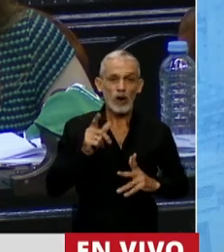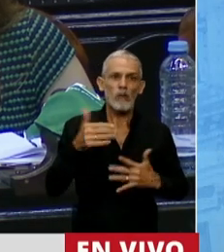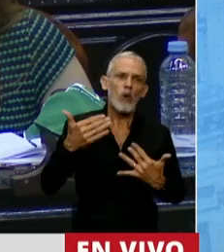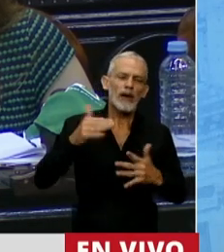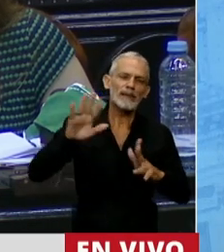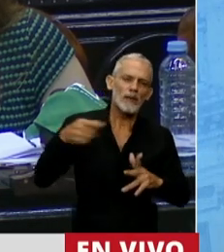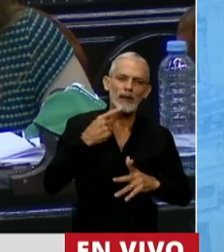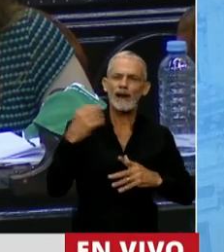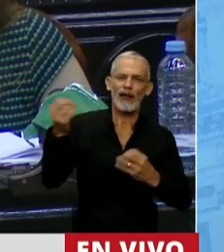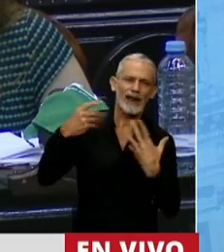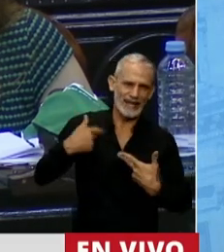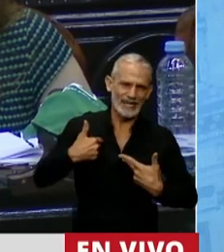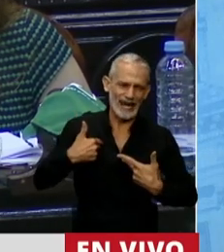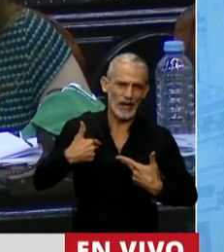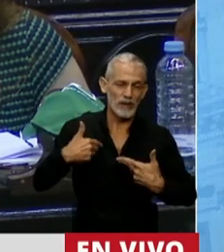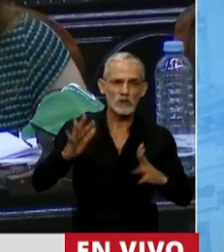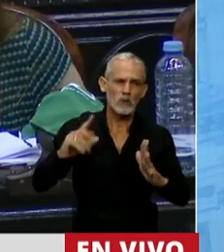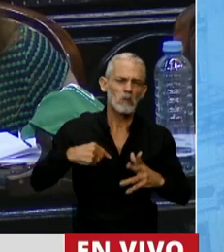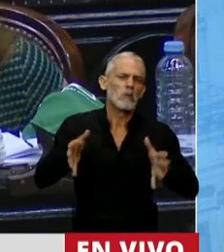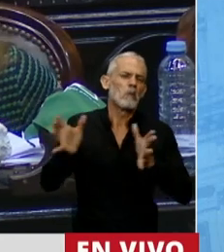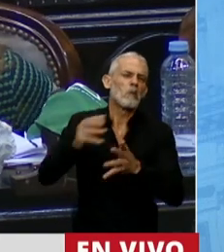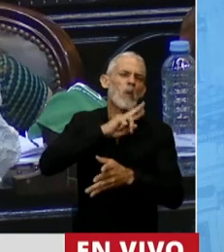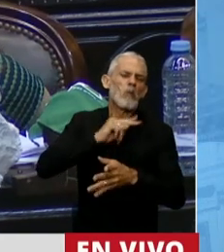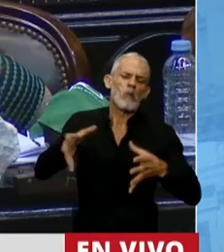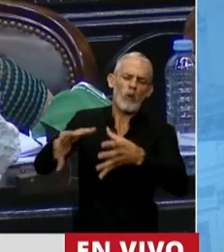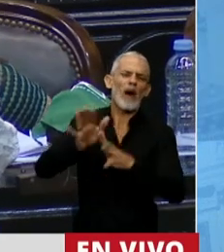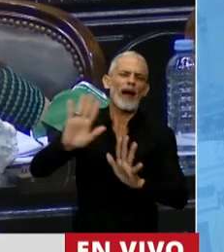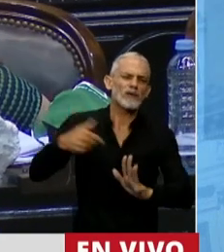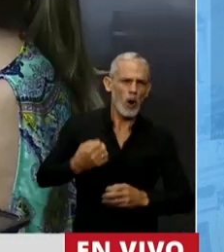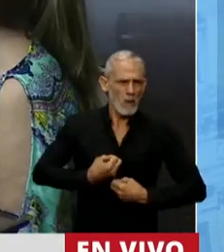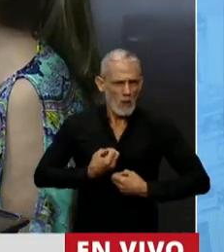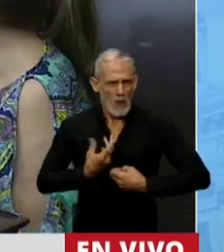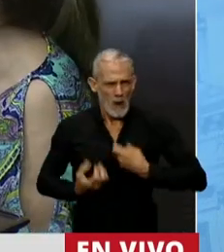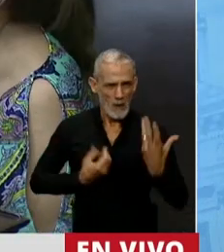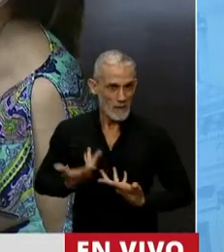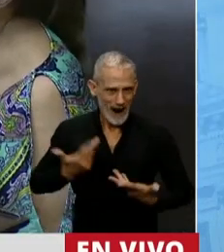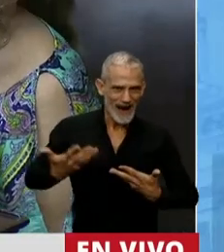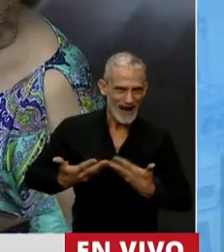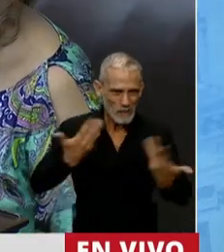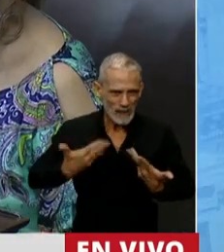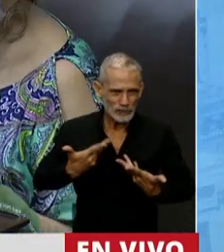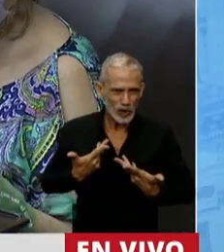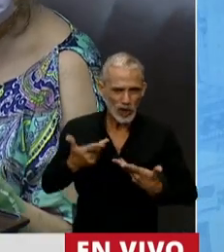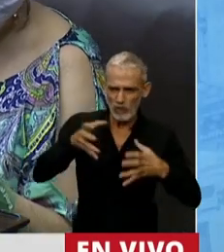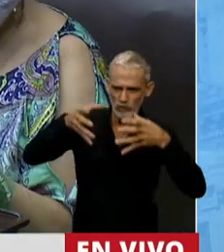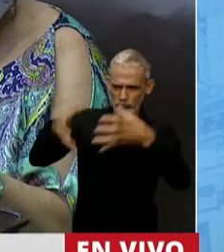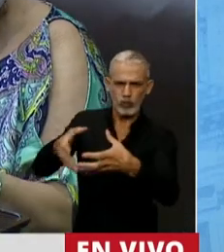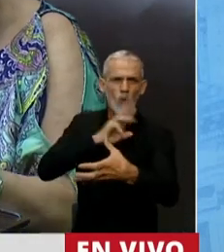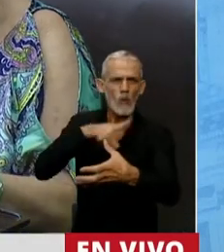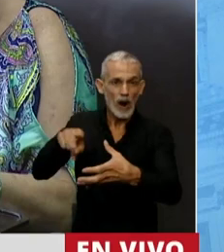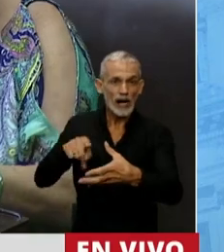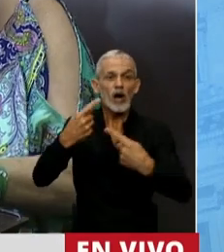Banalizado. Pero entonces las hacemos depositarias, no sólo de nuestras pasiones, se dijo recién, sino también de nuestros